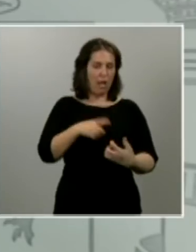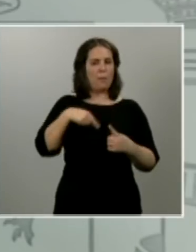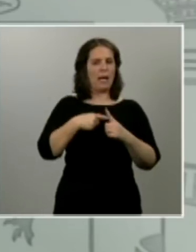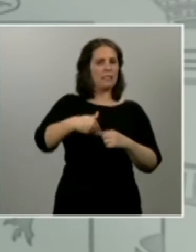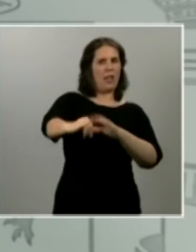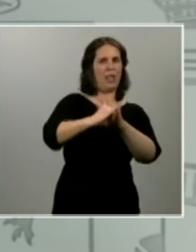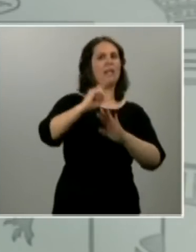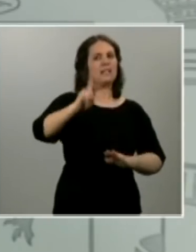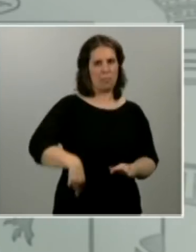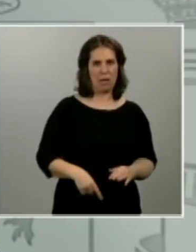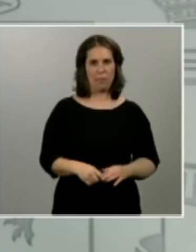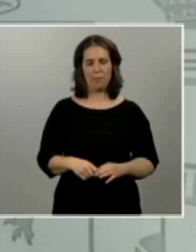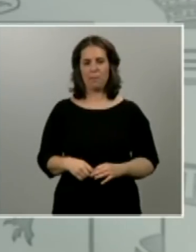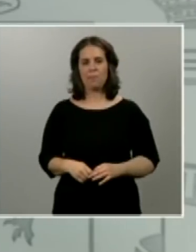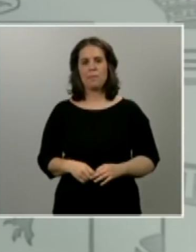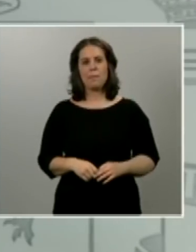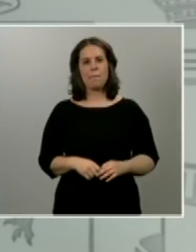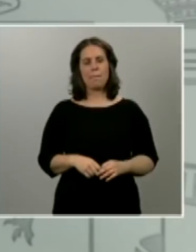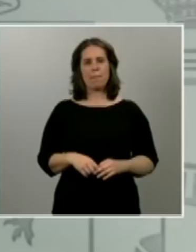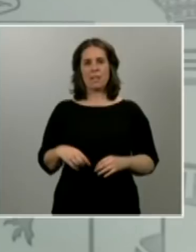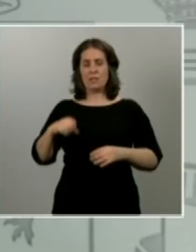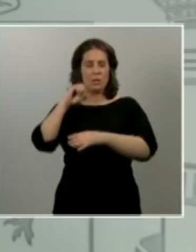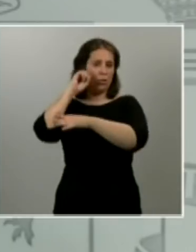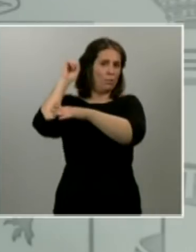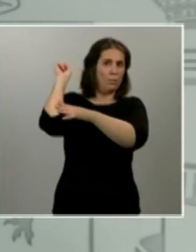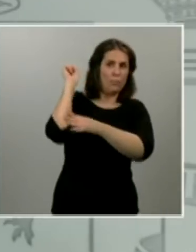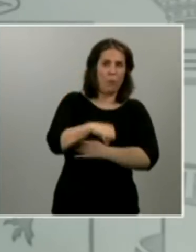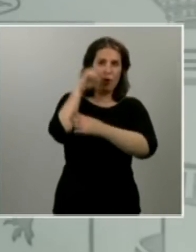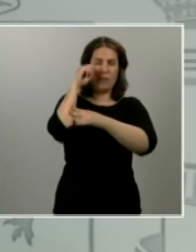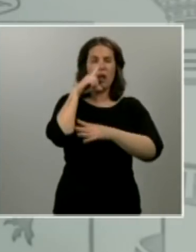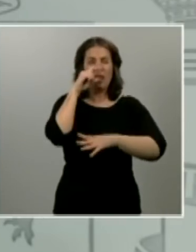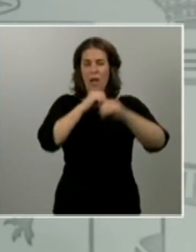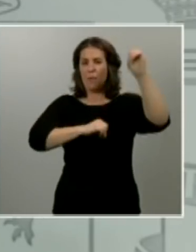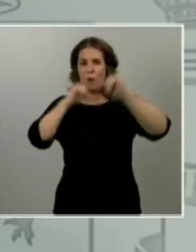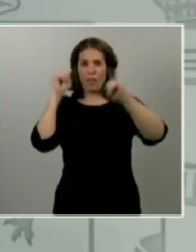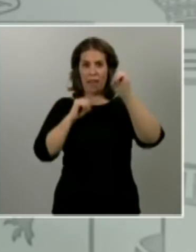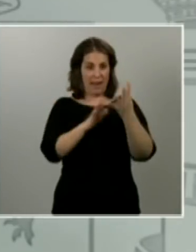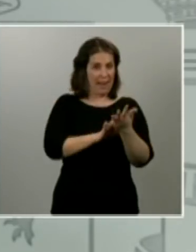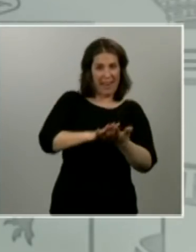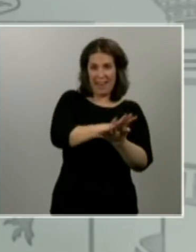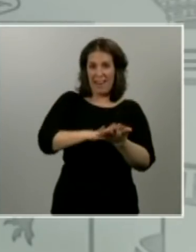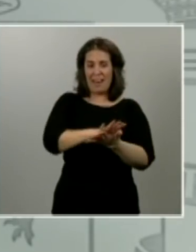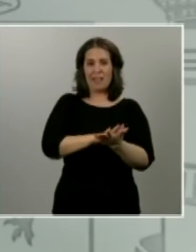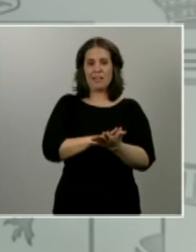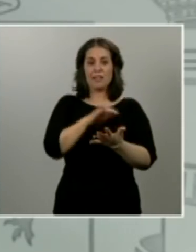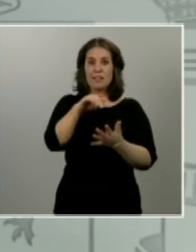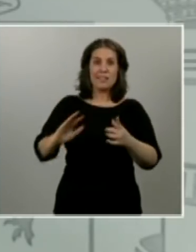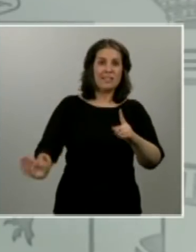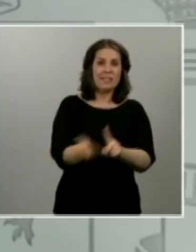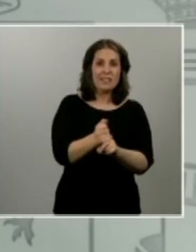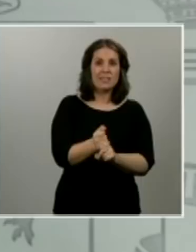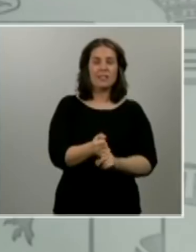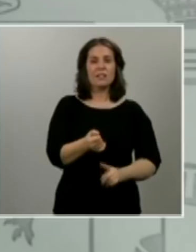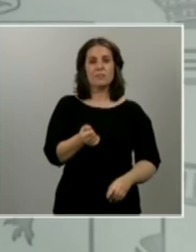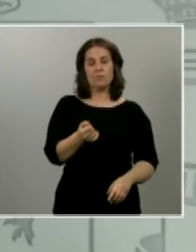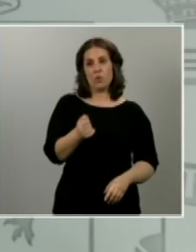sobre el virus que ponga punto y final a la pandemia solo llegará con una vacuna o con un